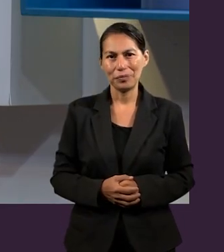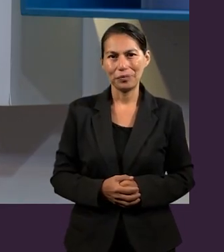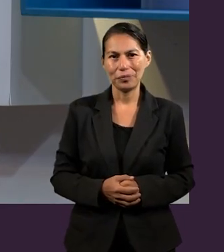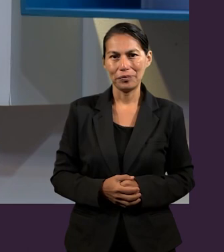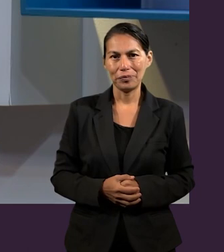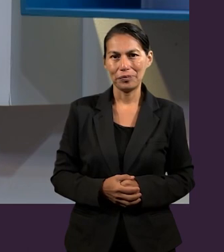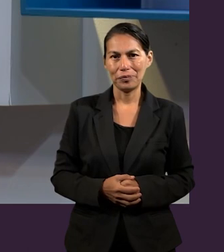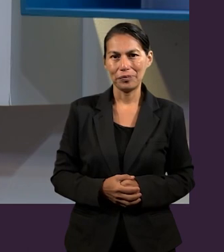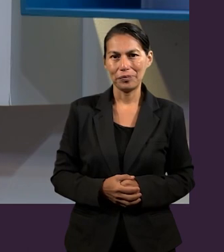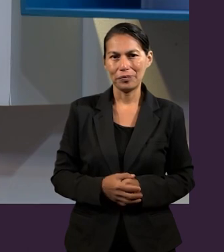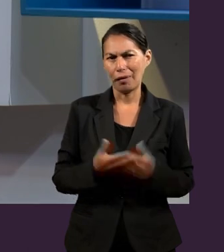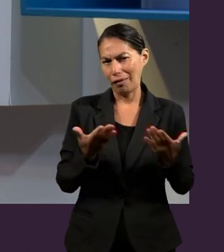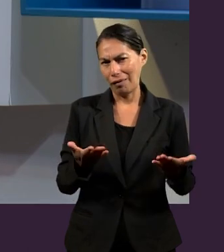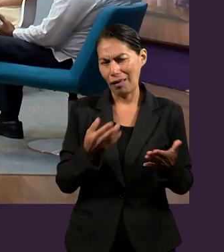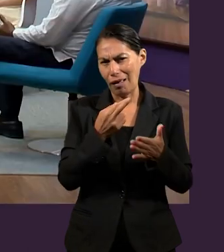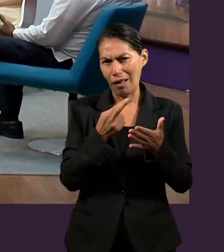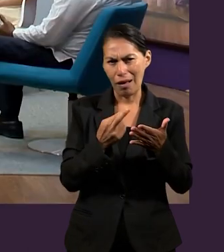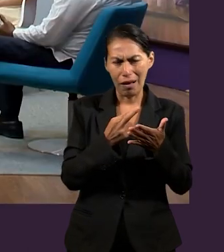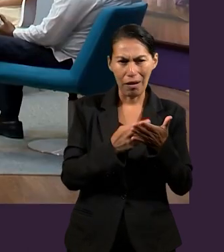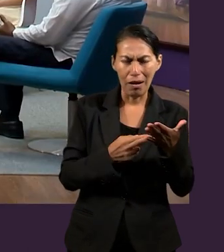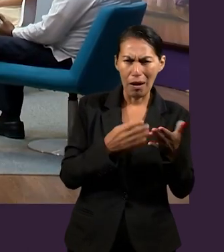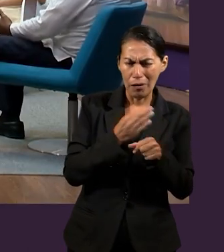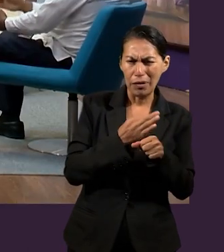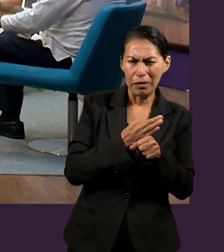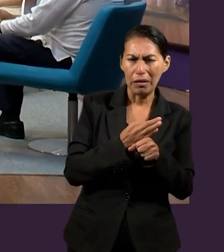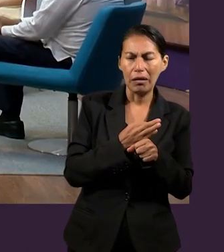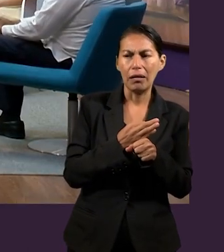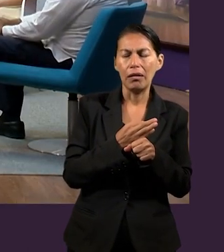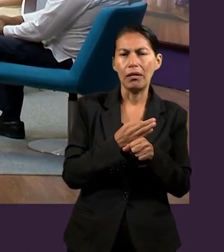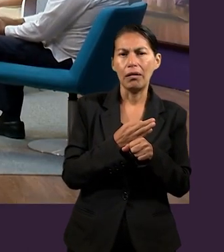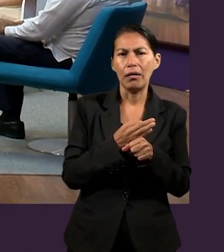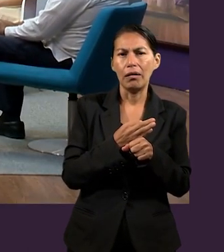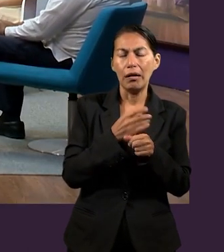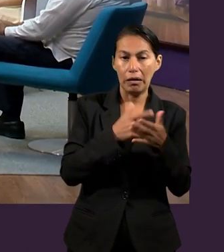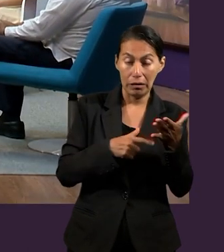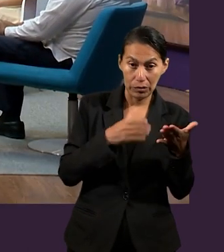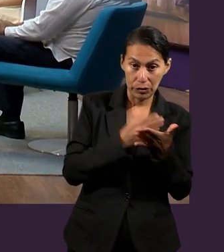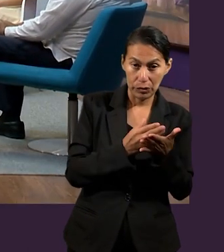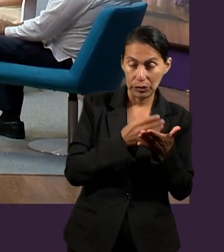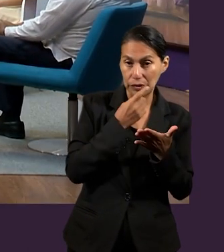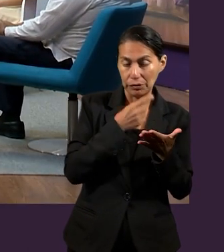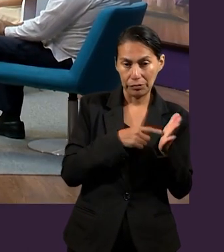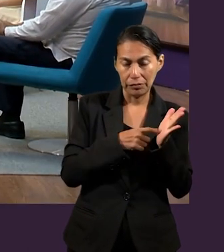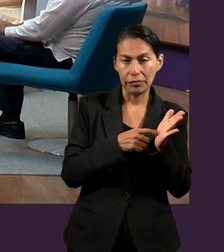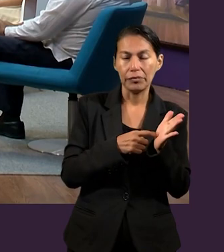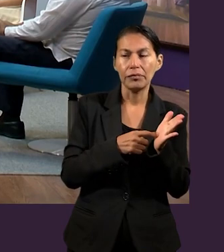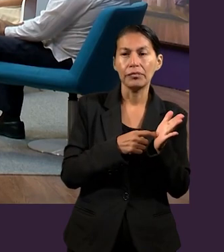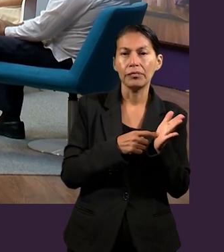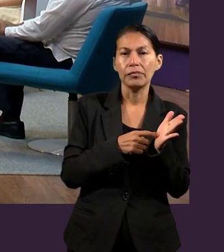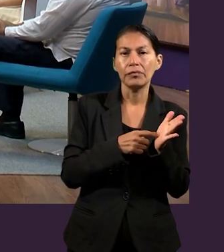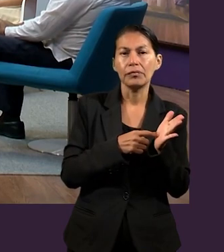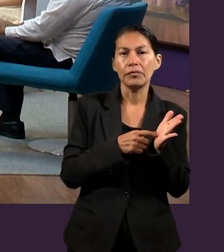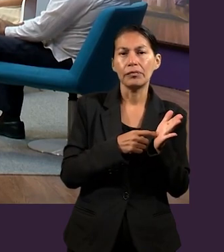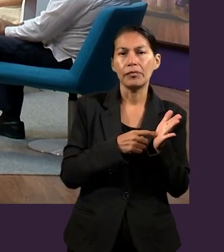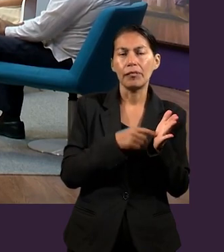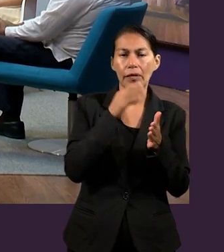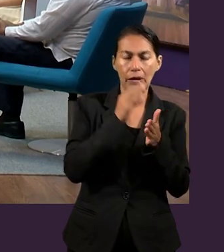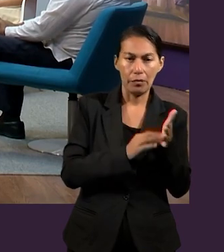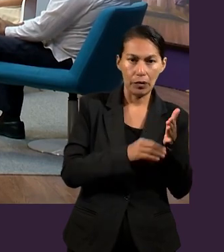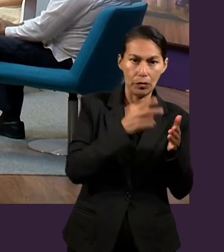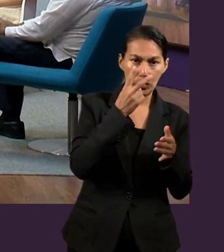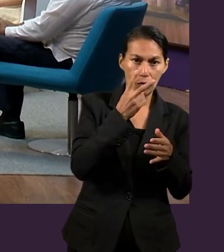extraordinario. En este repaso vamos a basarnos, básicamente, en lo que la lección nos presenta.